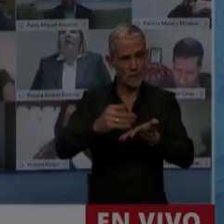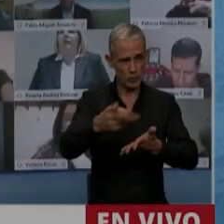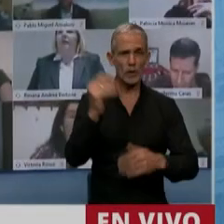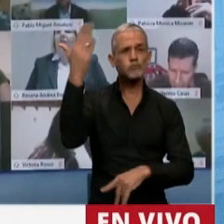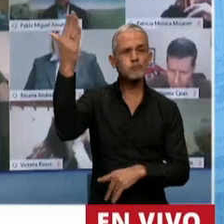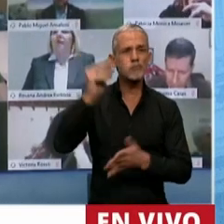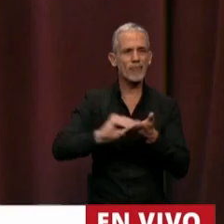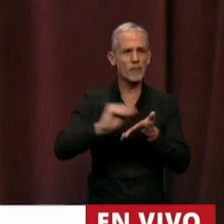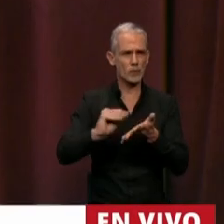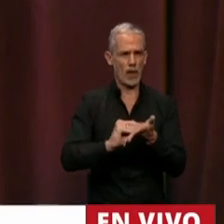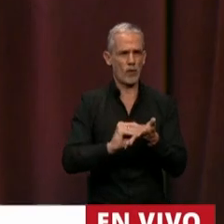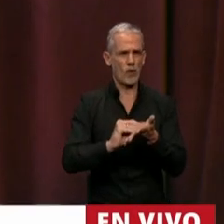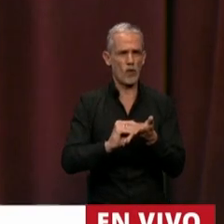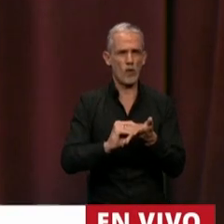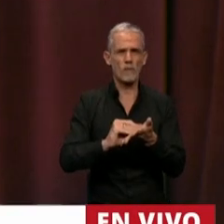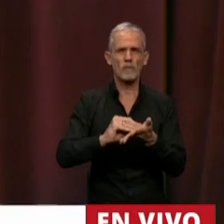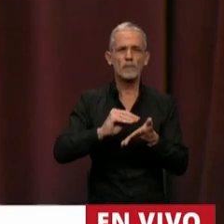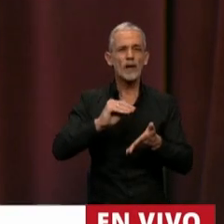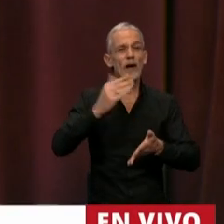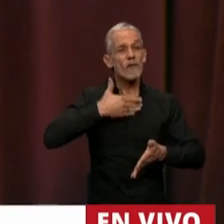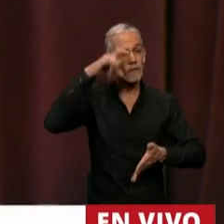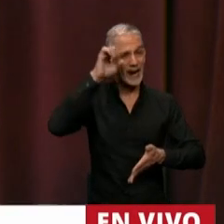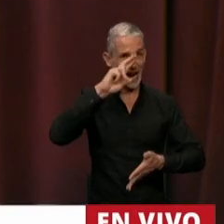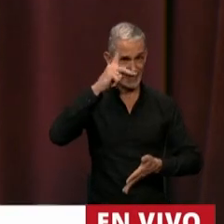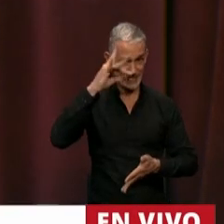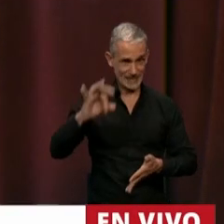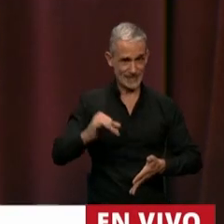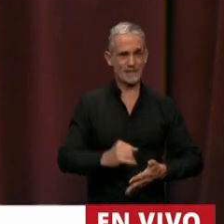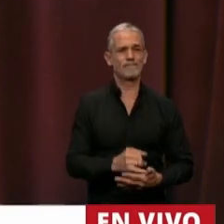Tiene la palabra el diputado Eduardo Fernández.